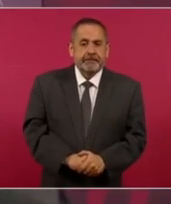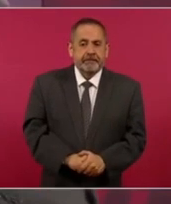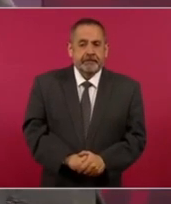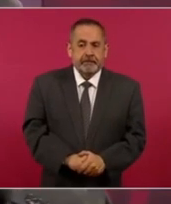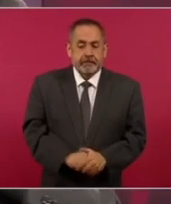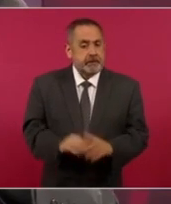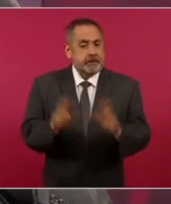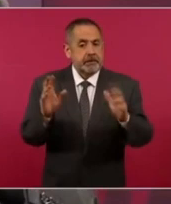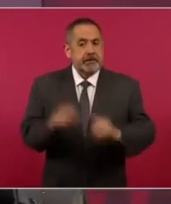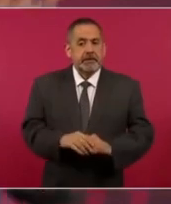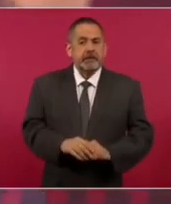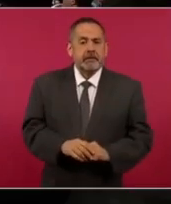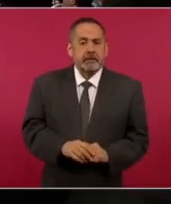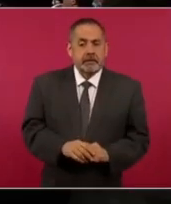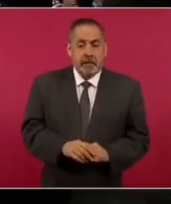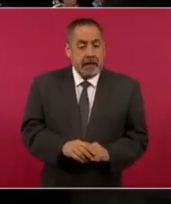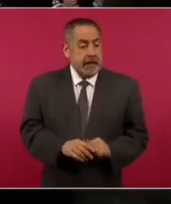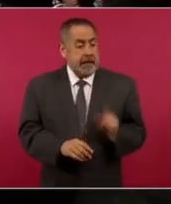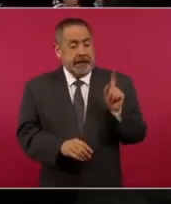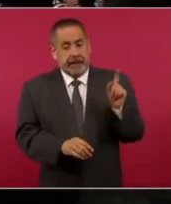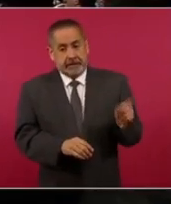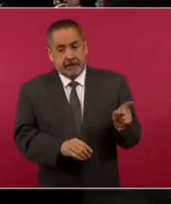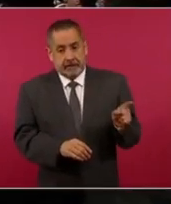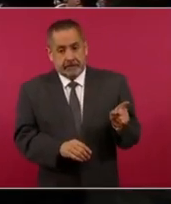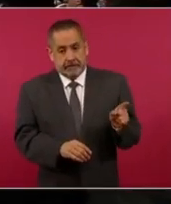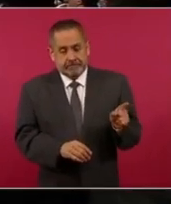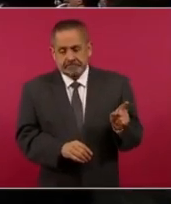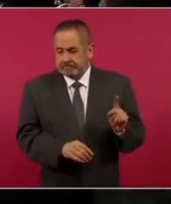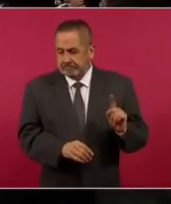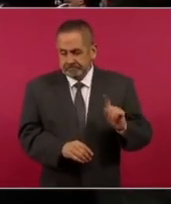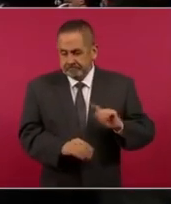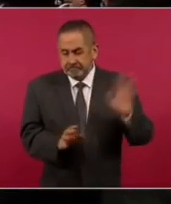Bueno, pero eso, como dije ya,